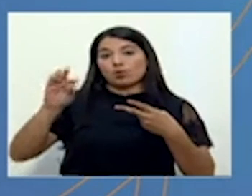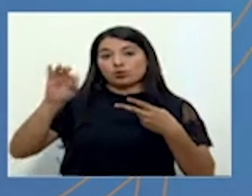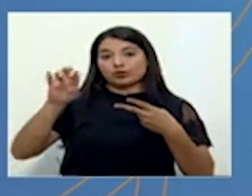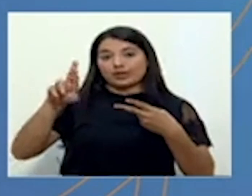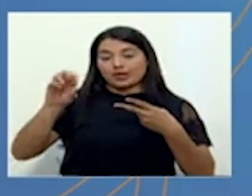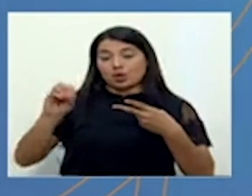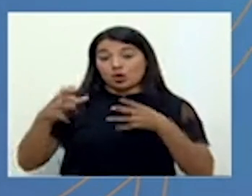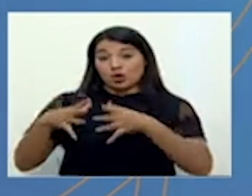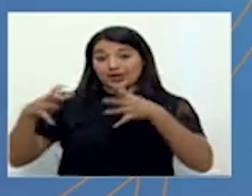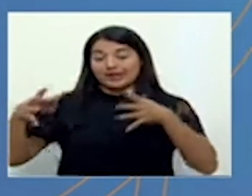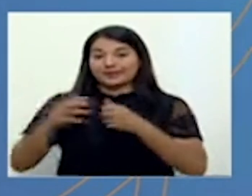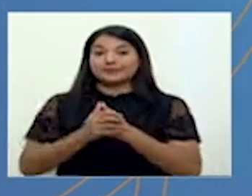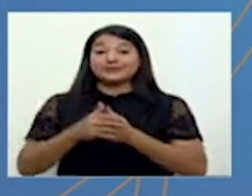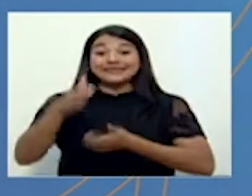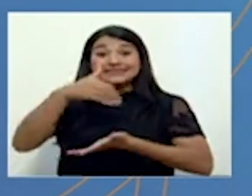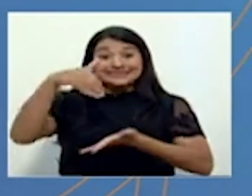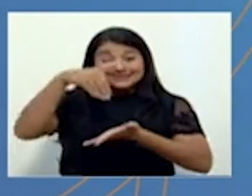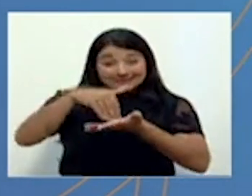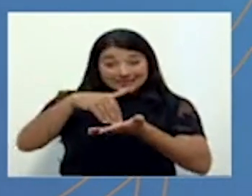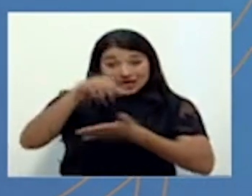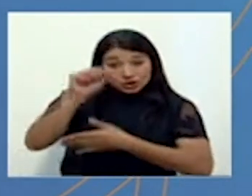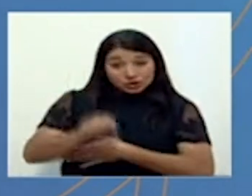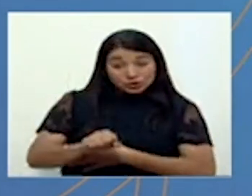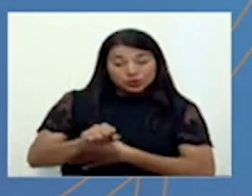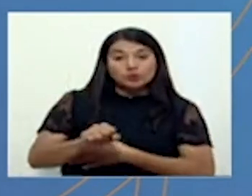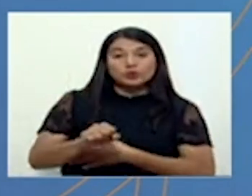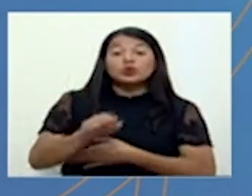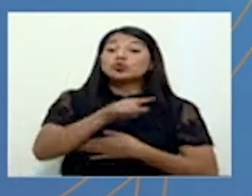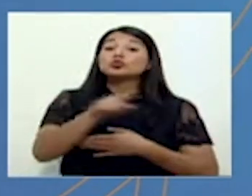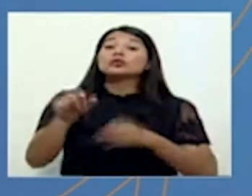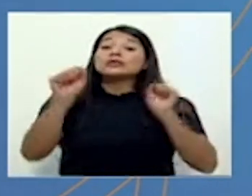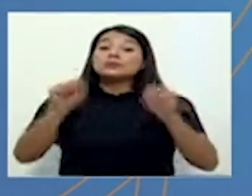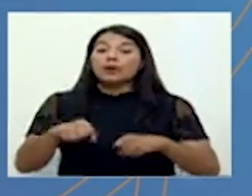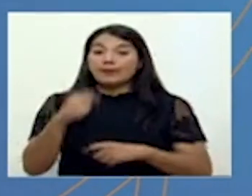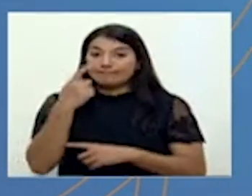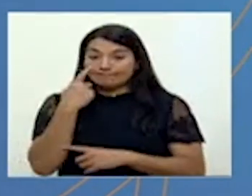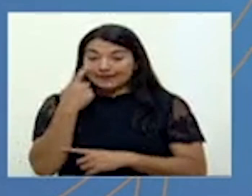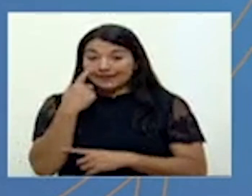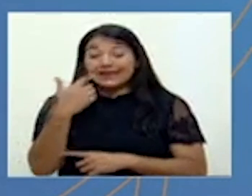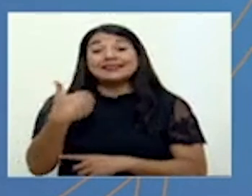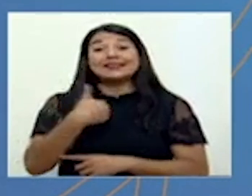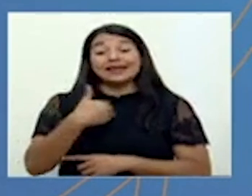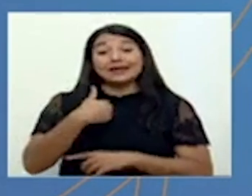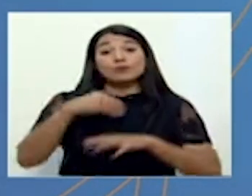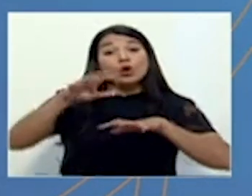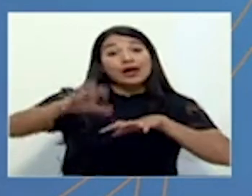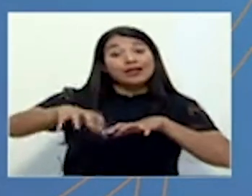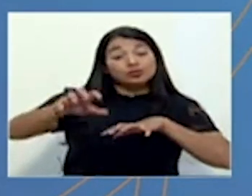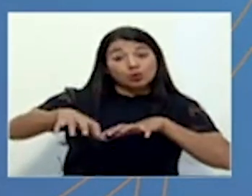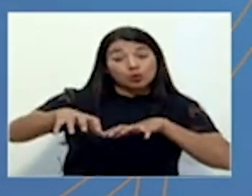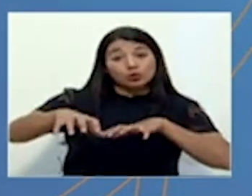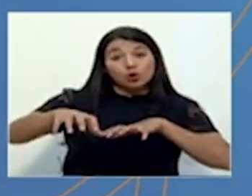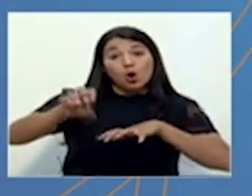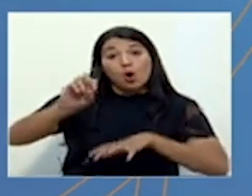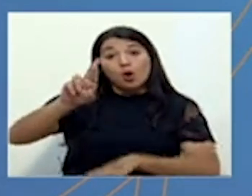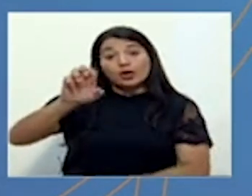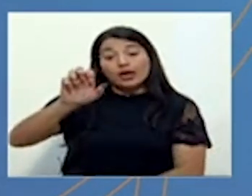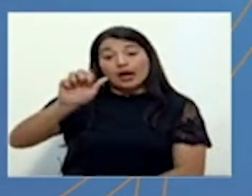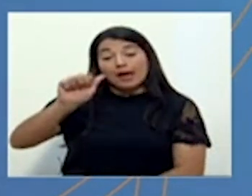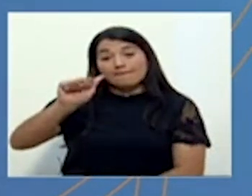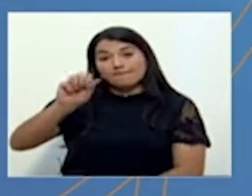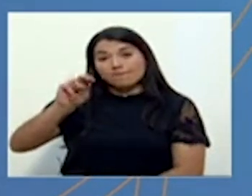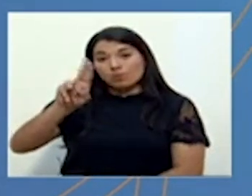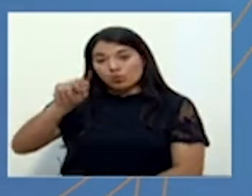En la región Central Sur, podemos observar que tenemos al cantón de Oriamuno, el